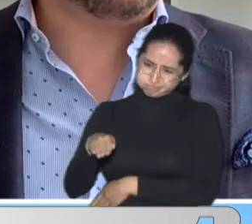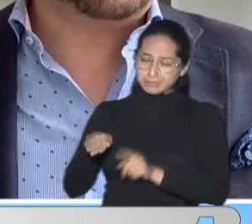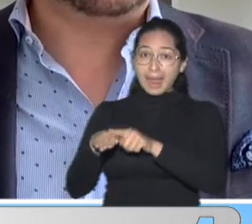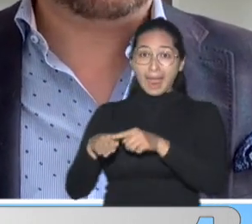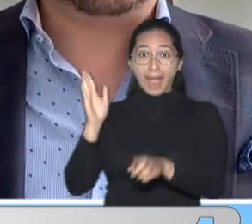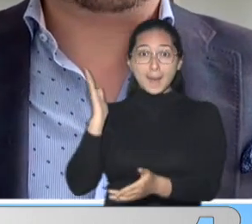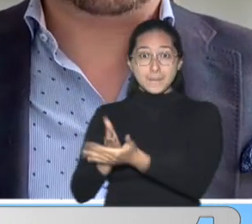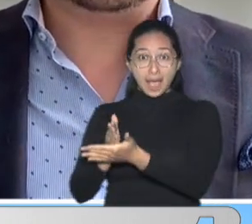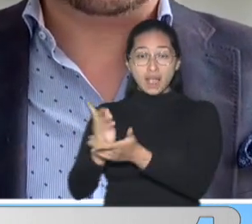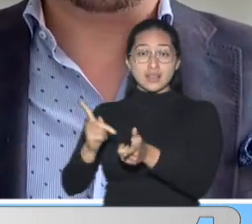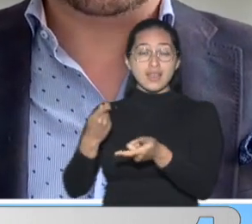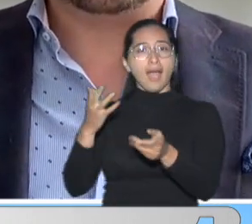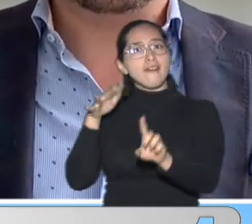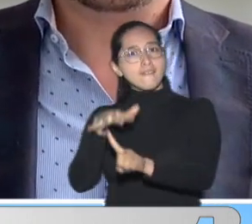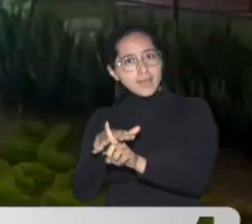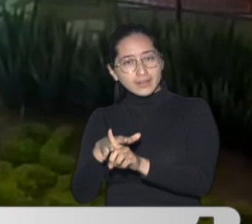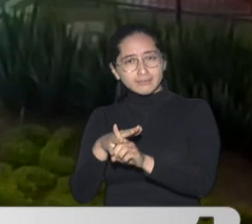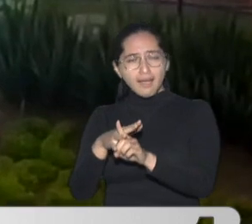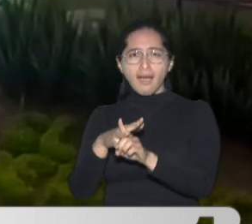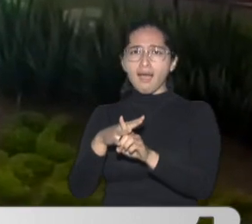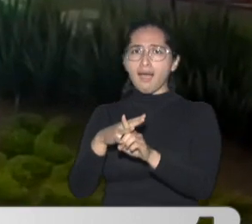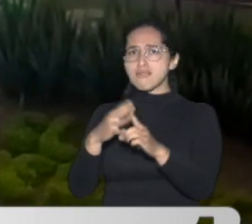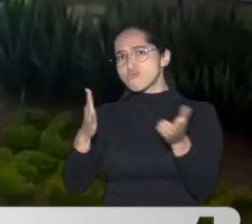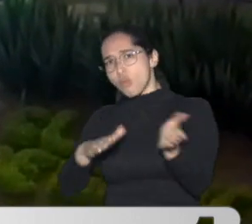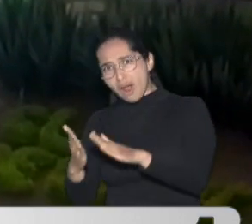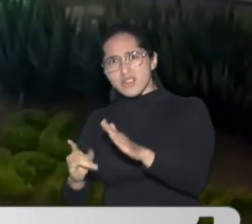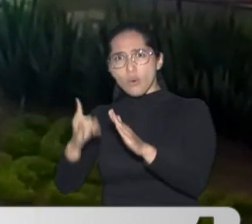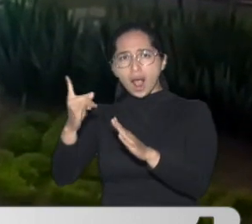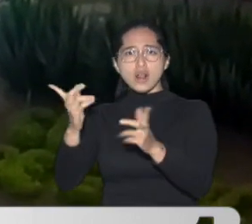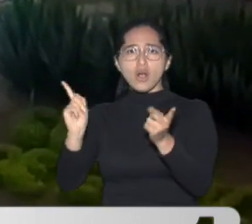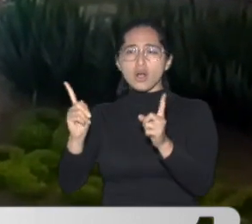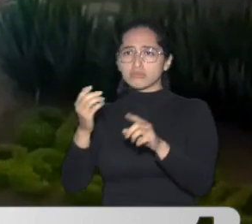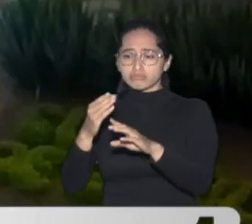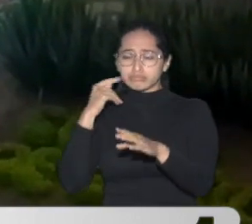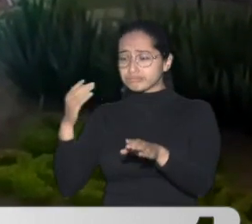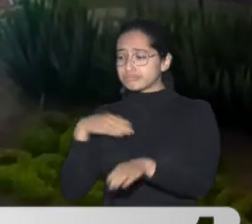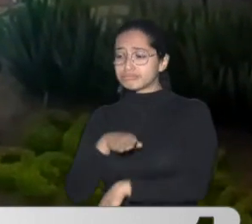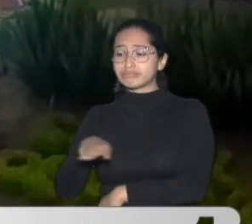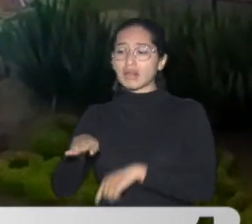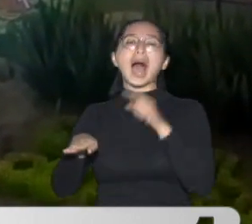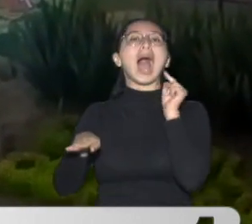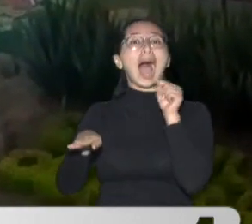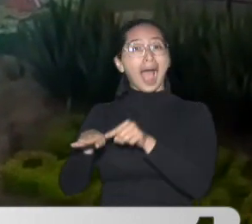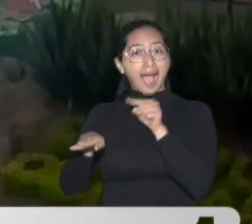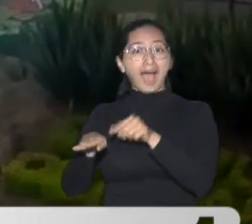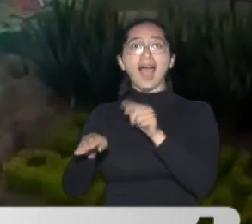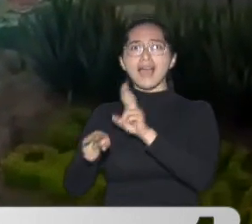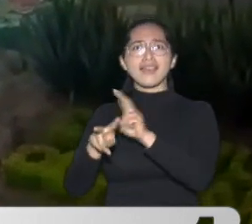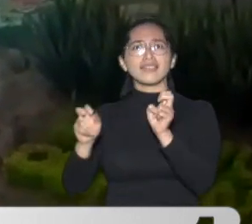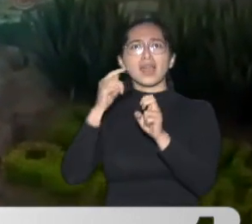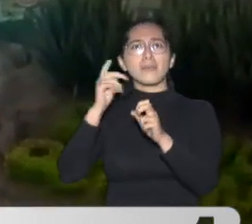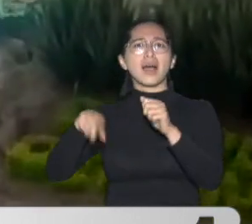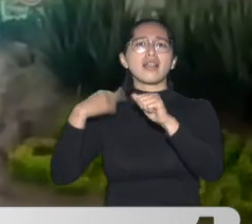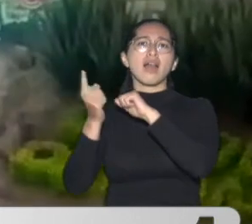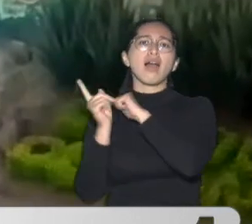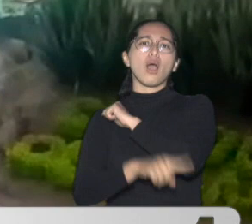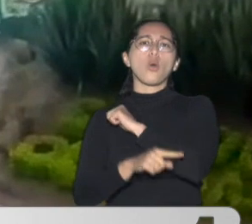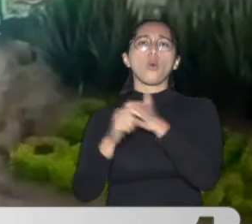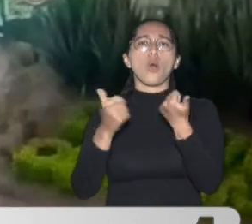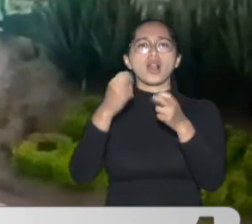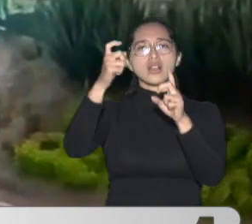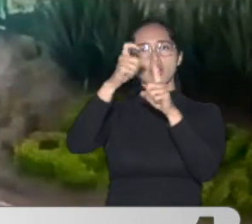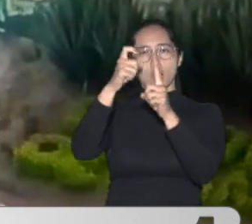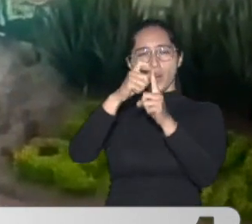lesiones o la muerte de una persona y sale huyendo sin prestar los primeros auxilios Podría estar incurso en un delito que se llama lesiones